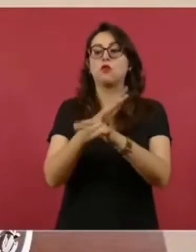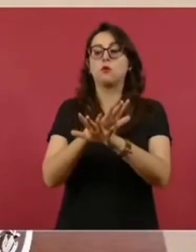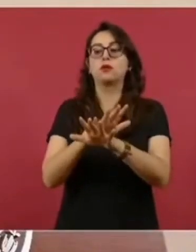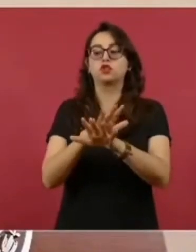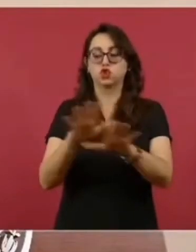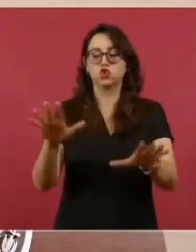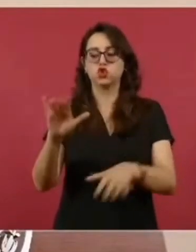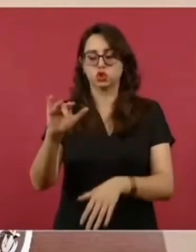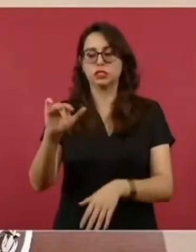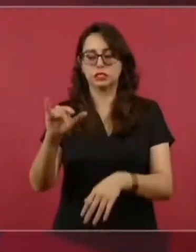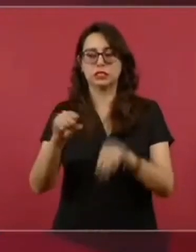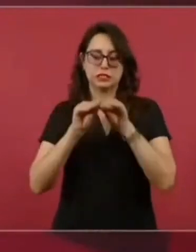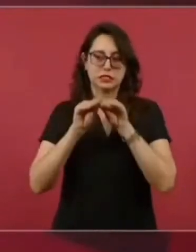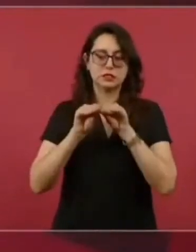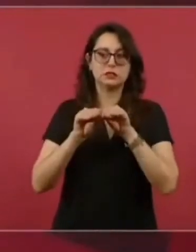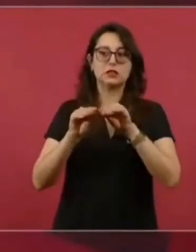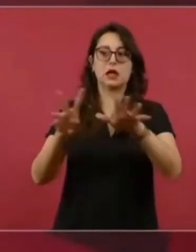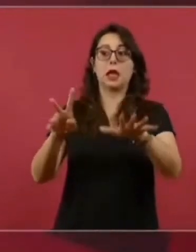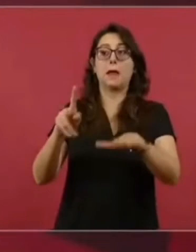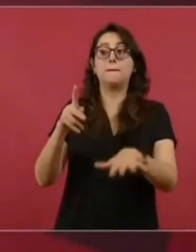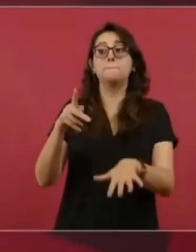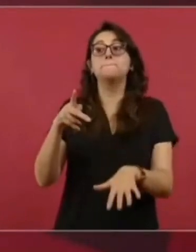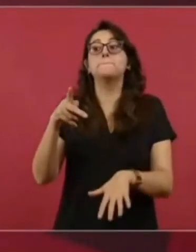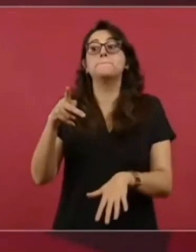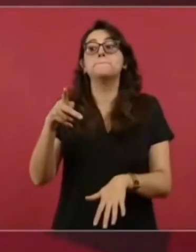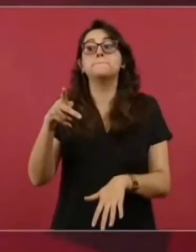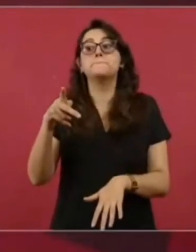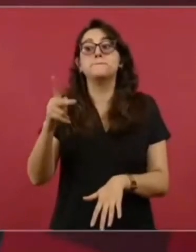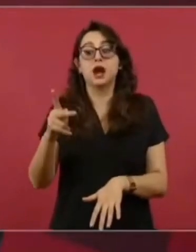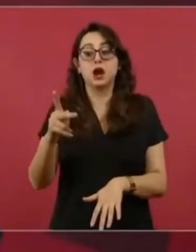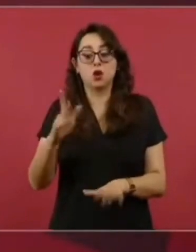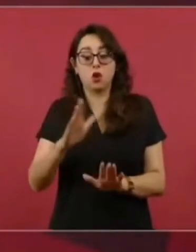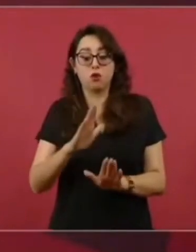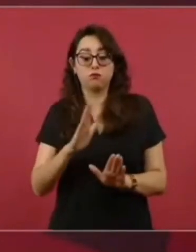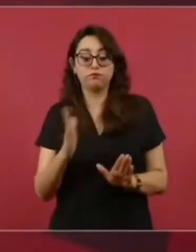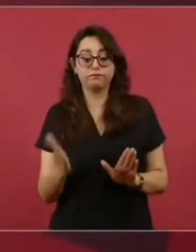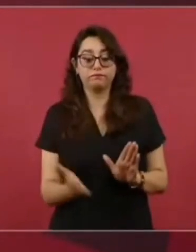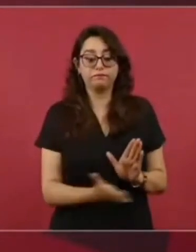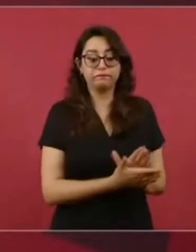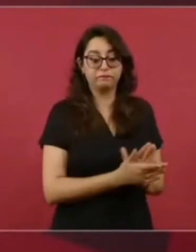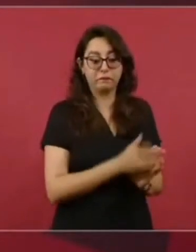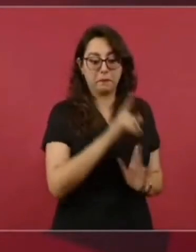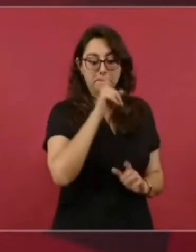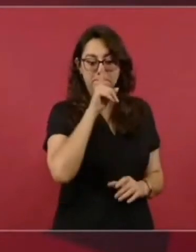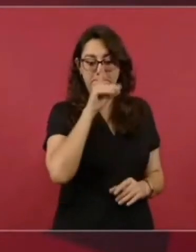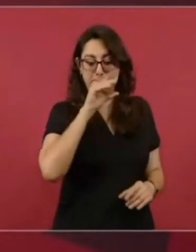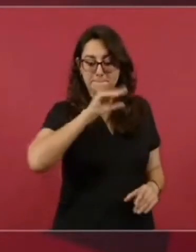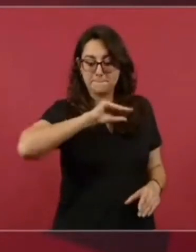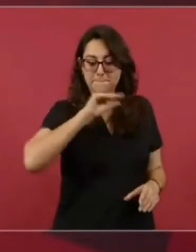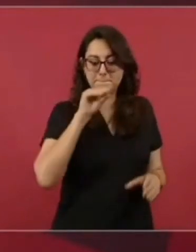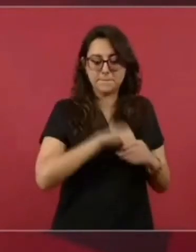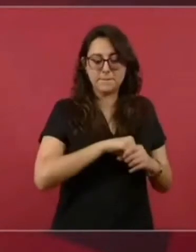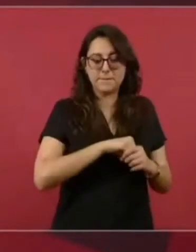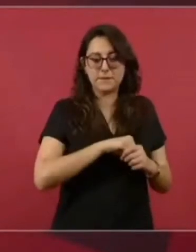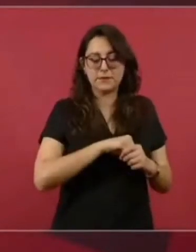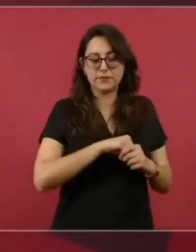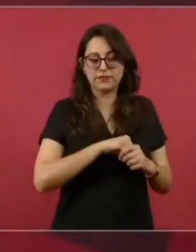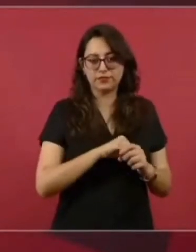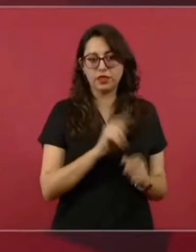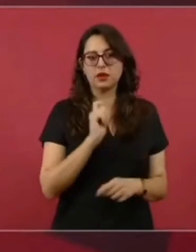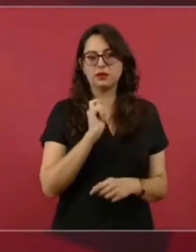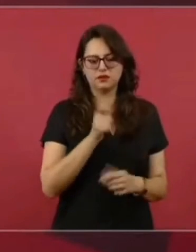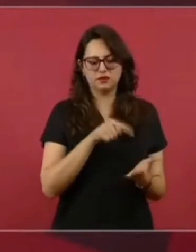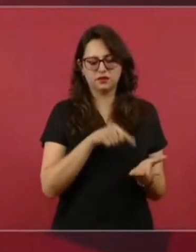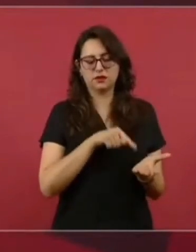de todos los que se beneficiaron con condonaciones de impuestos en la época de Fox.